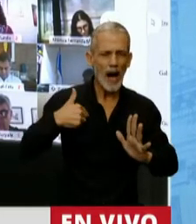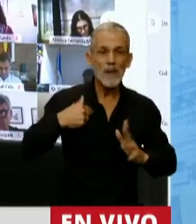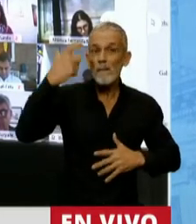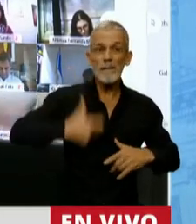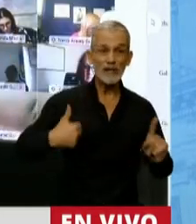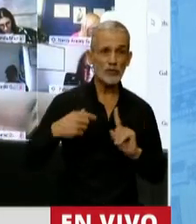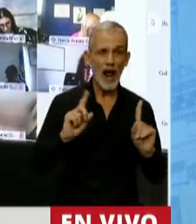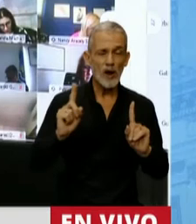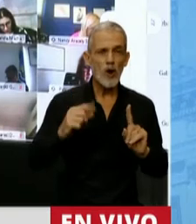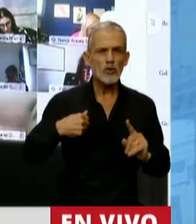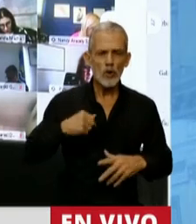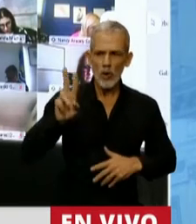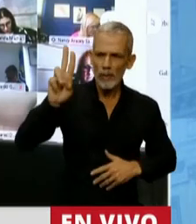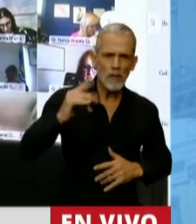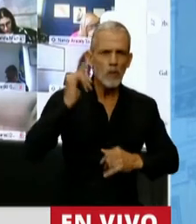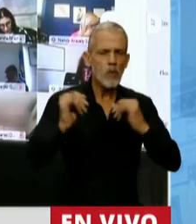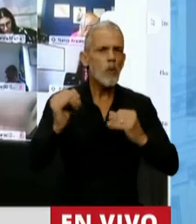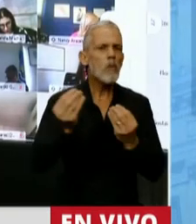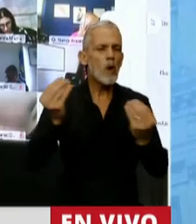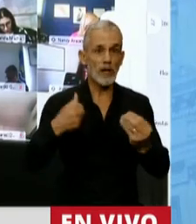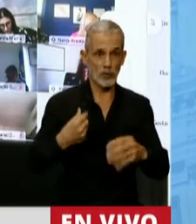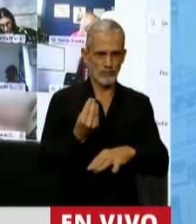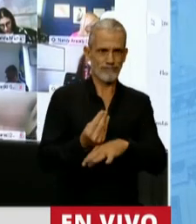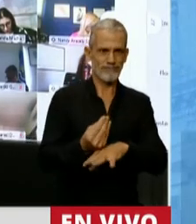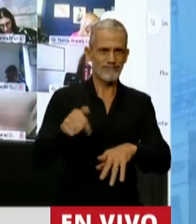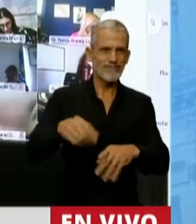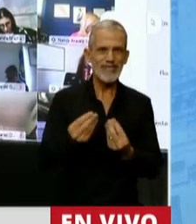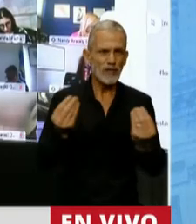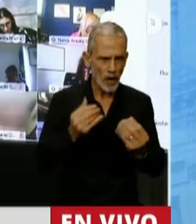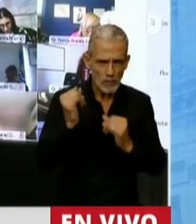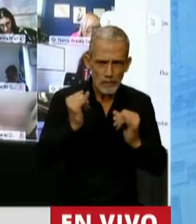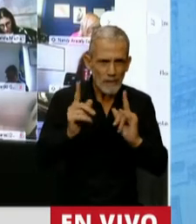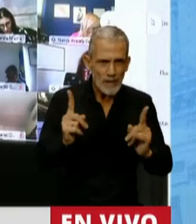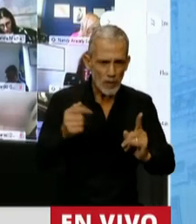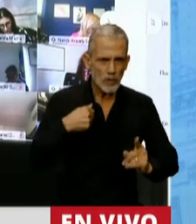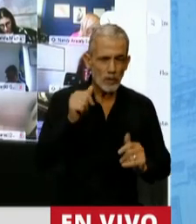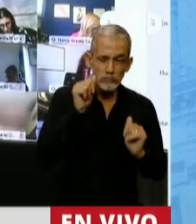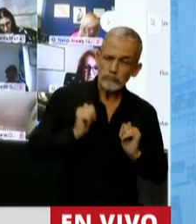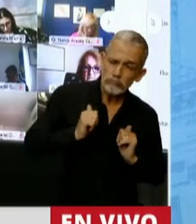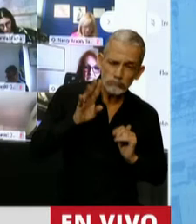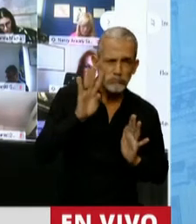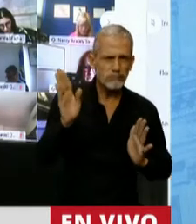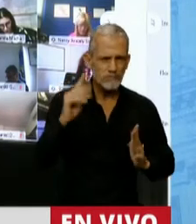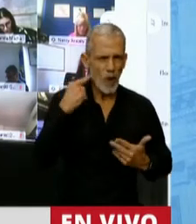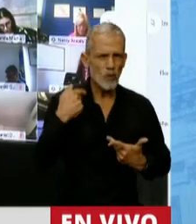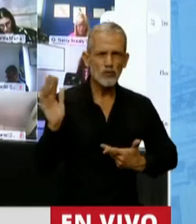personal, sino que lo hago en representación de esto que acá hablamos. Escuché atentamente